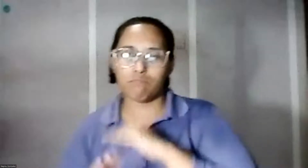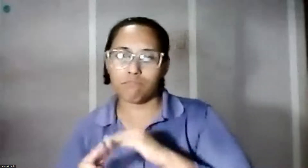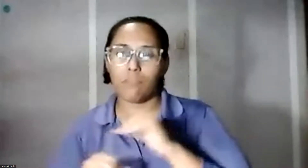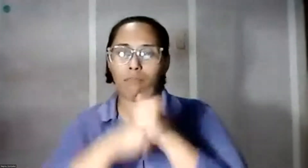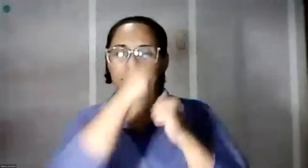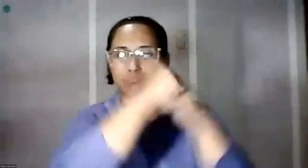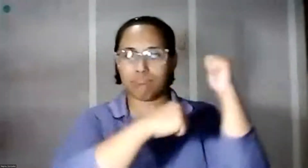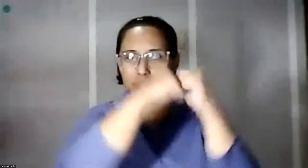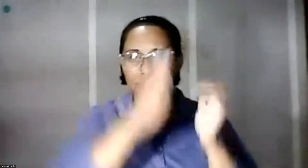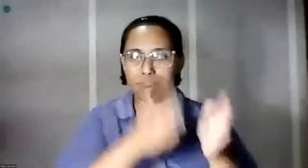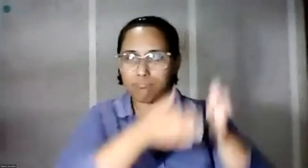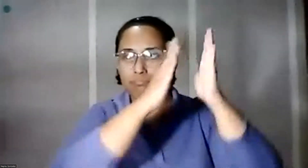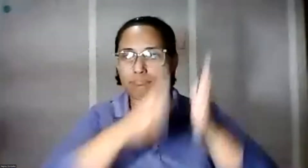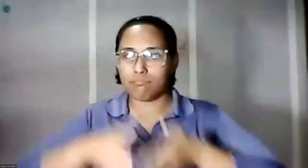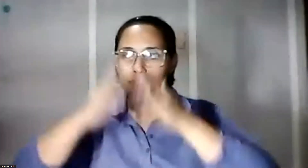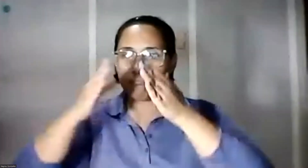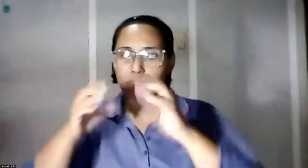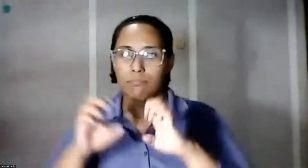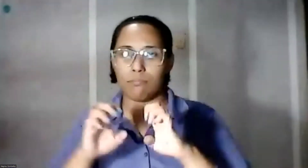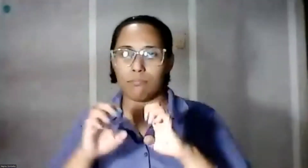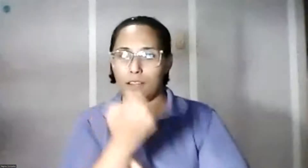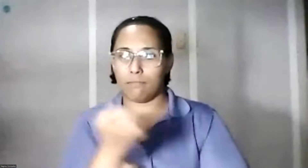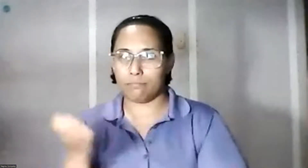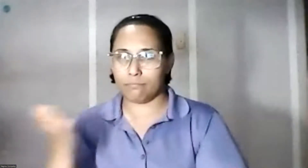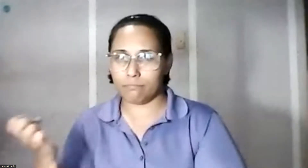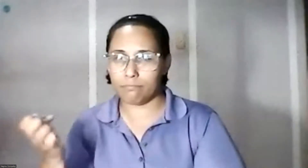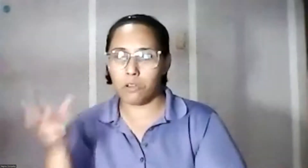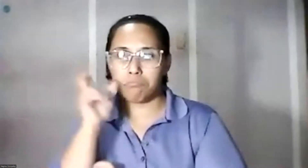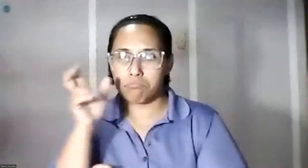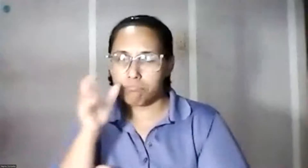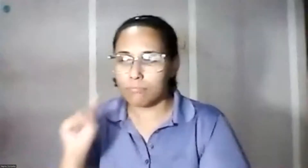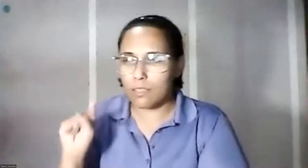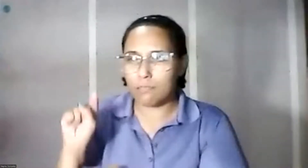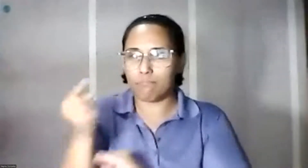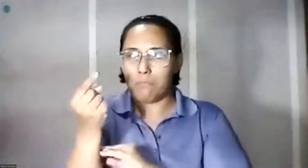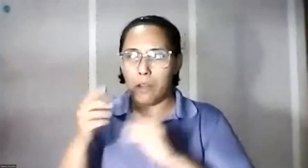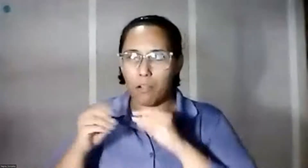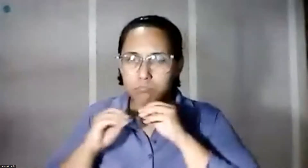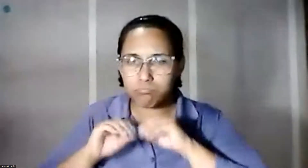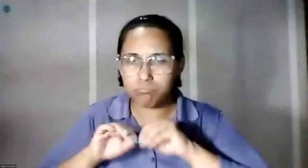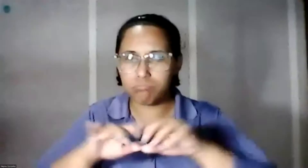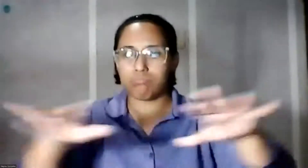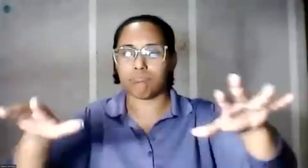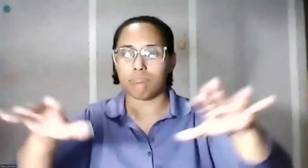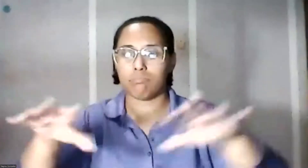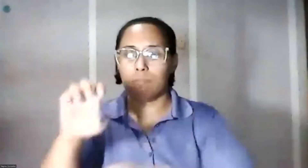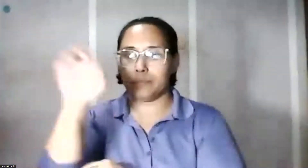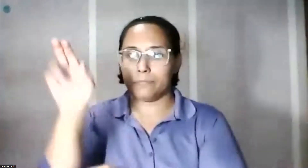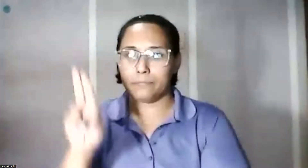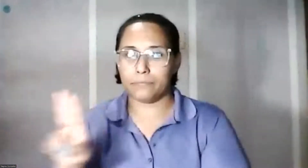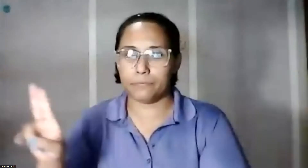equipos y escucharon algunas de las primeras transmisiones radiales que se generaron en Estados Unidos.